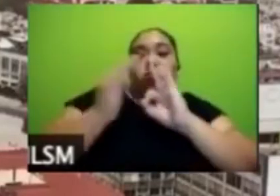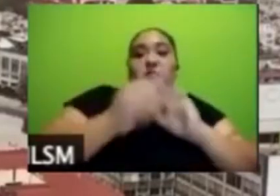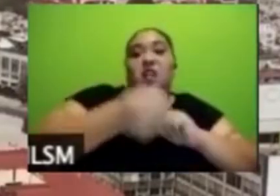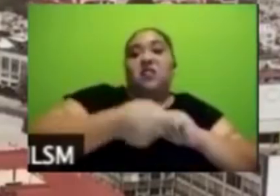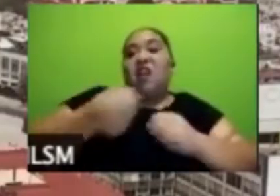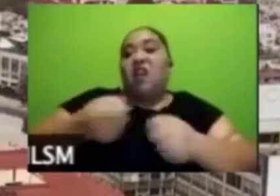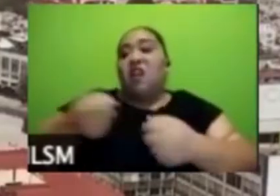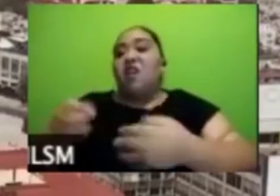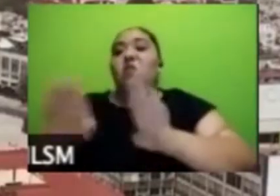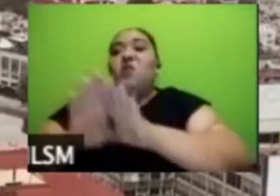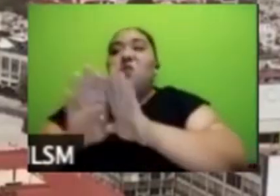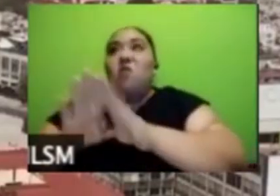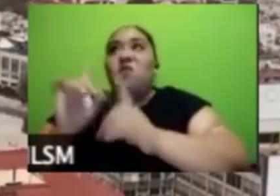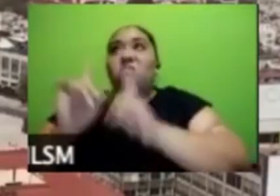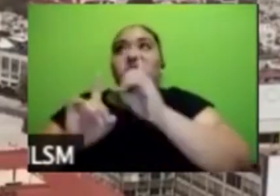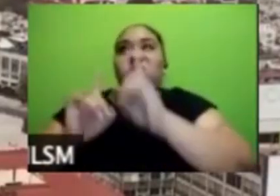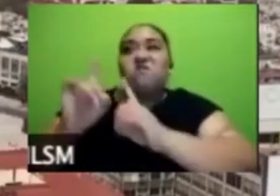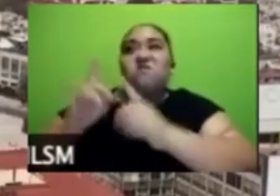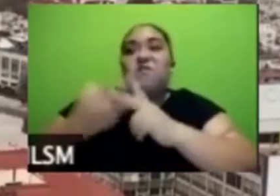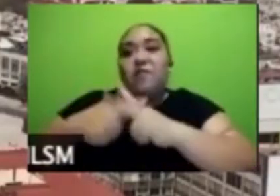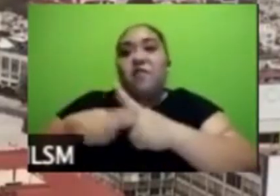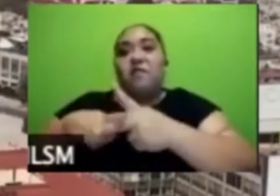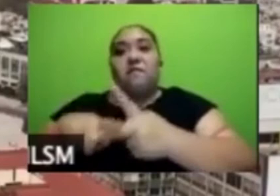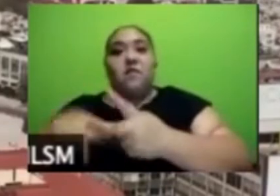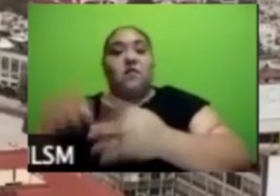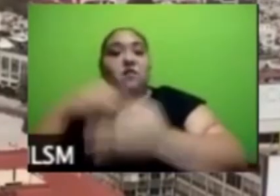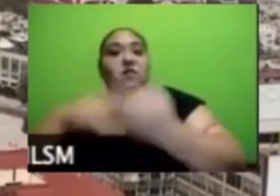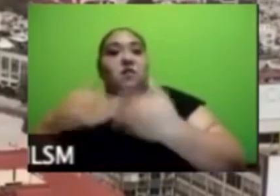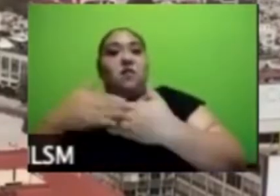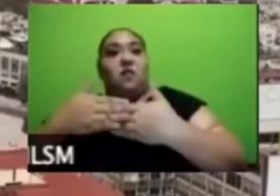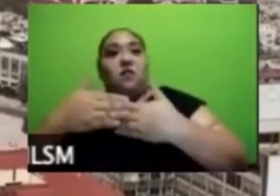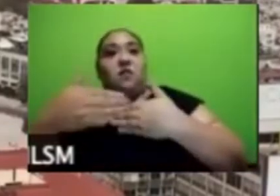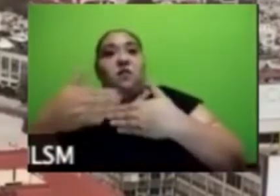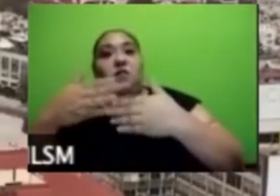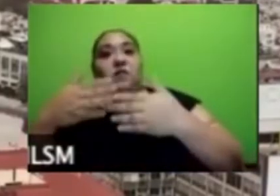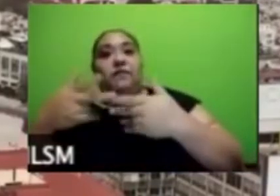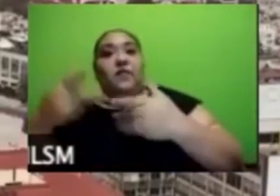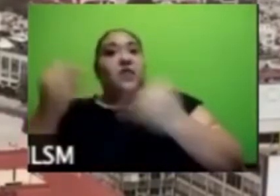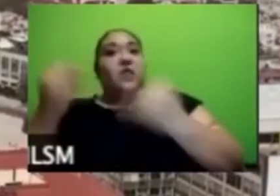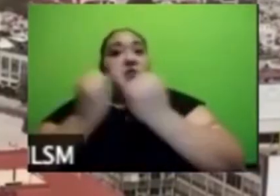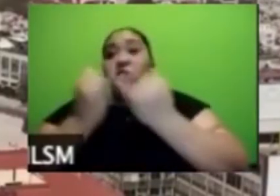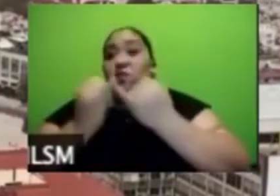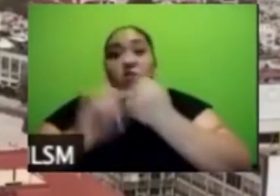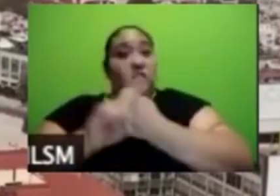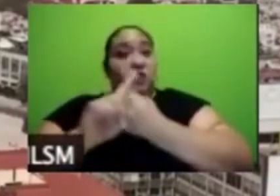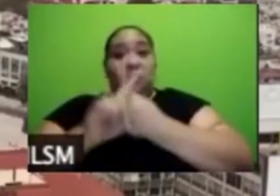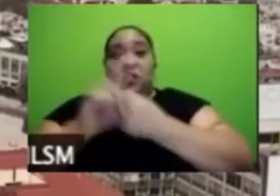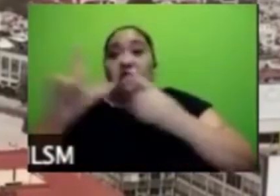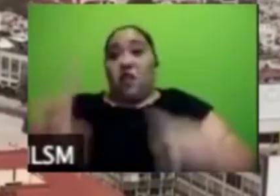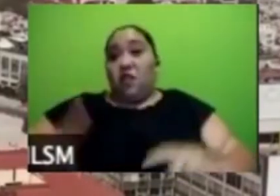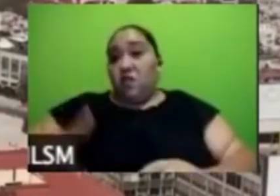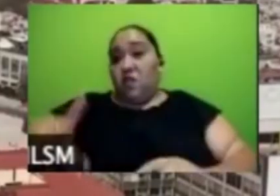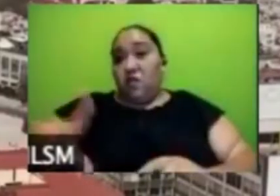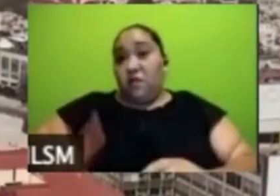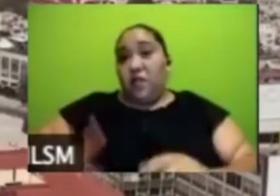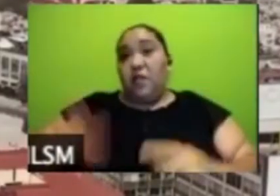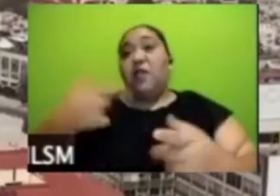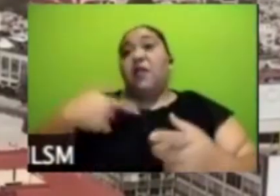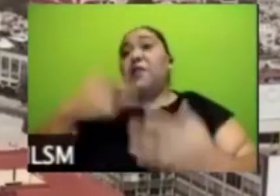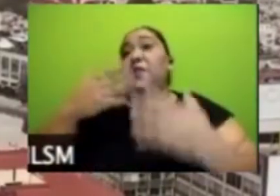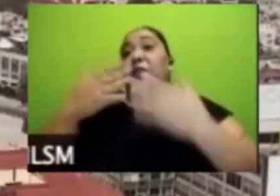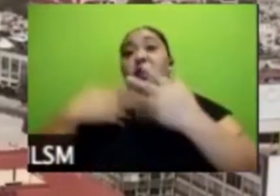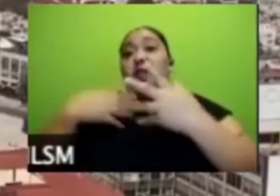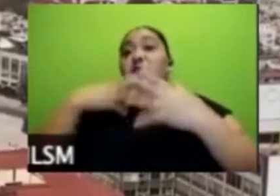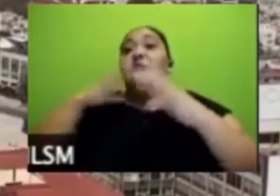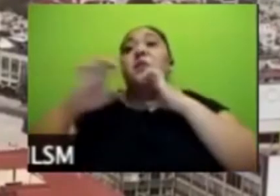dudas y va a poner en problemas al mismo gobierno que no ha hecho la mejor comunicación sobre esto o